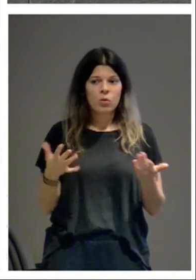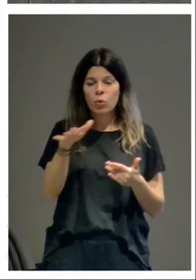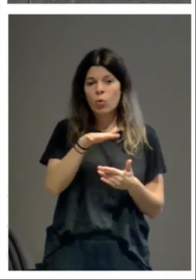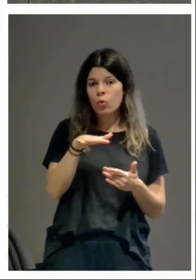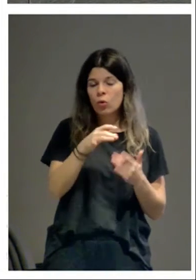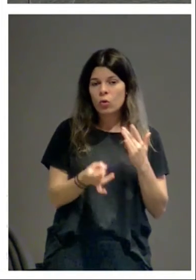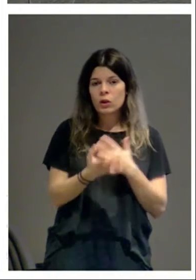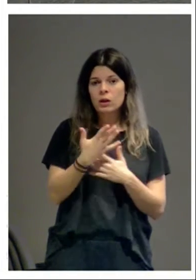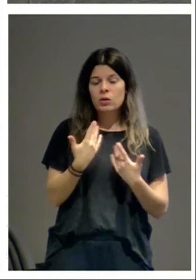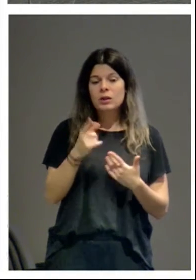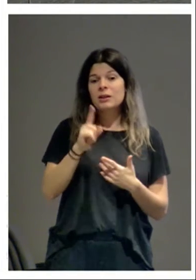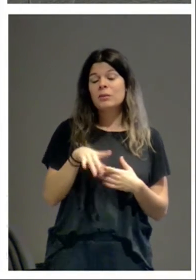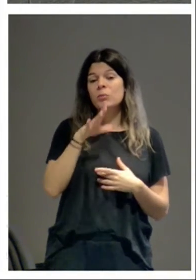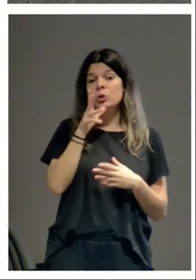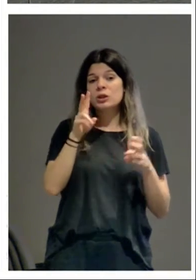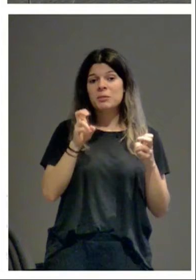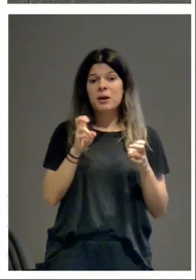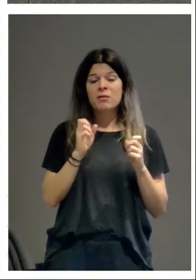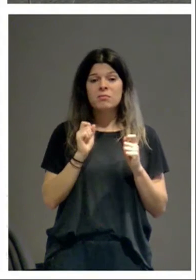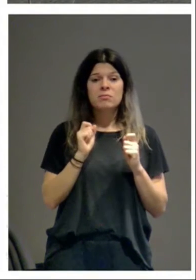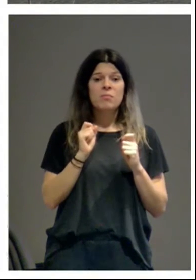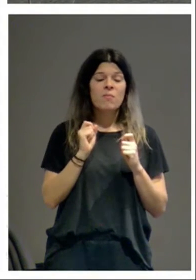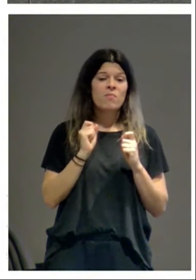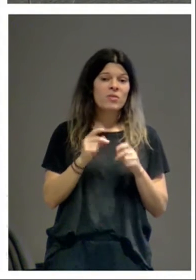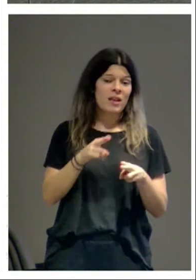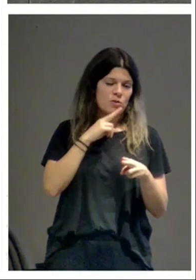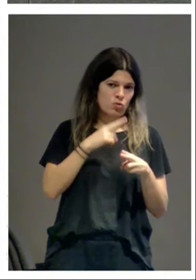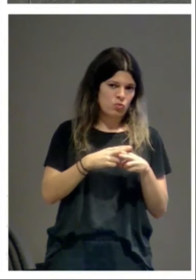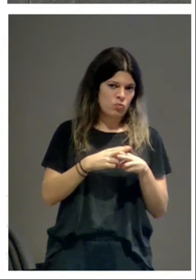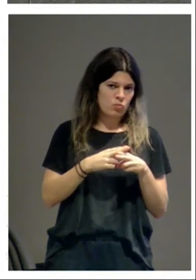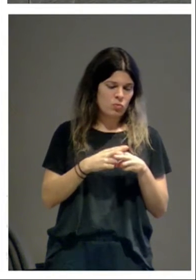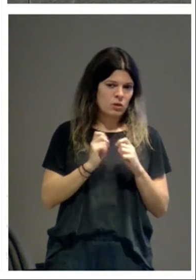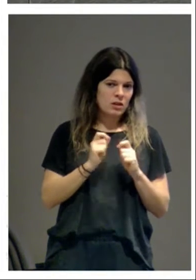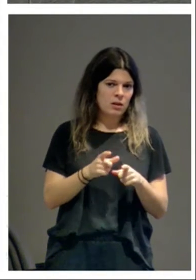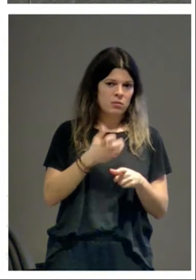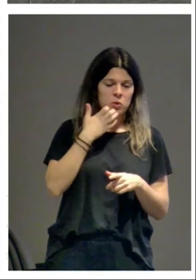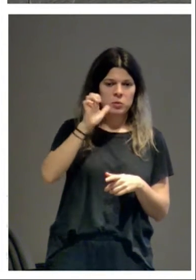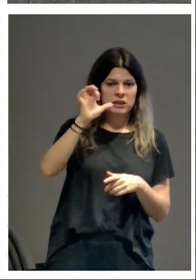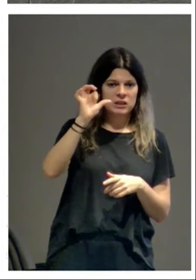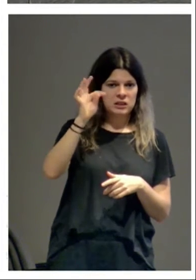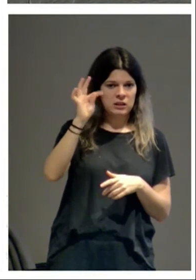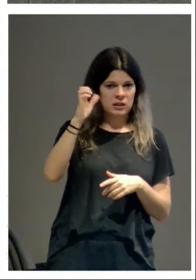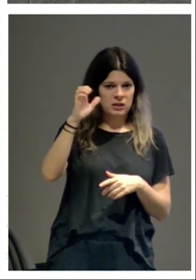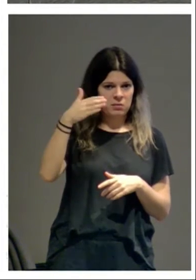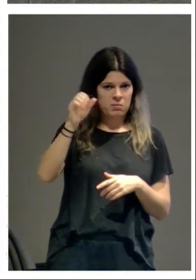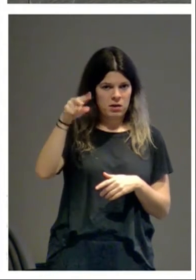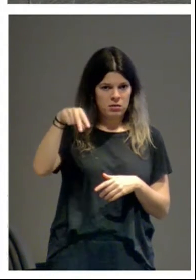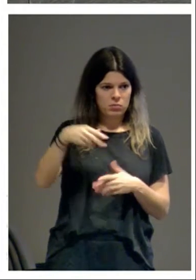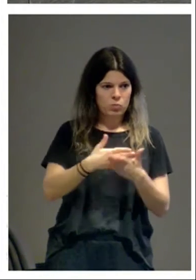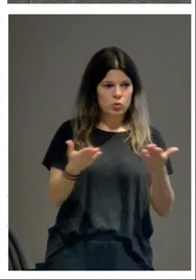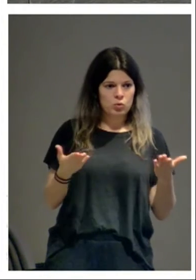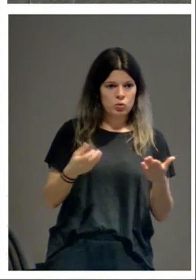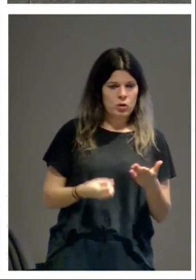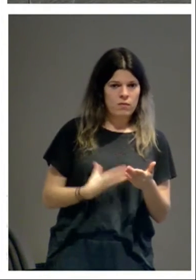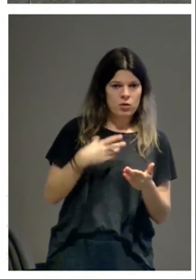cuestiones del atribucionismo, intentar poner nombres. Esteban, todos ustedes aficionados